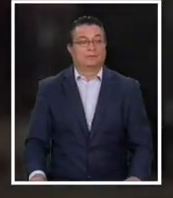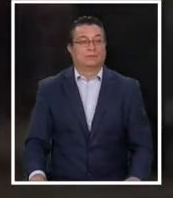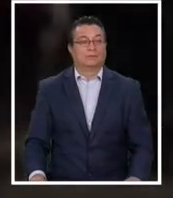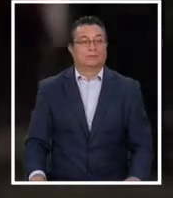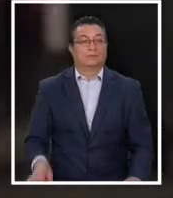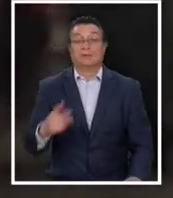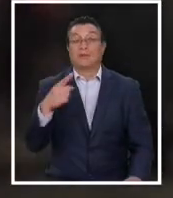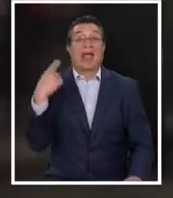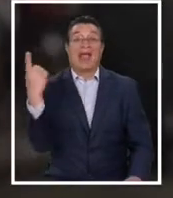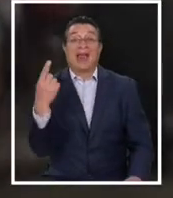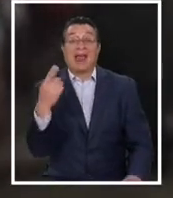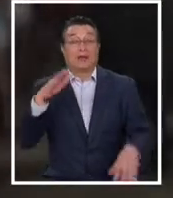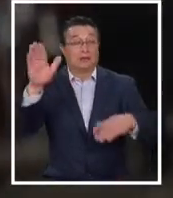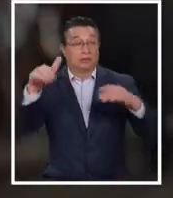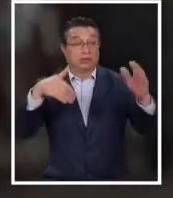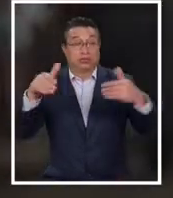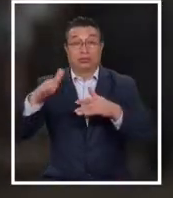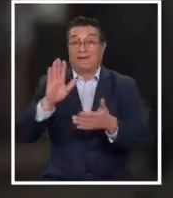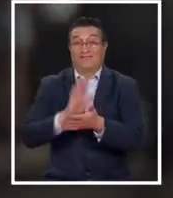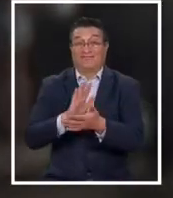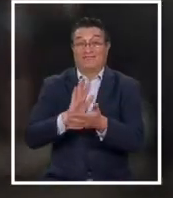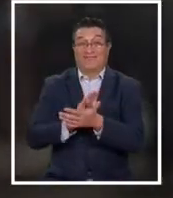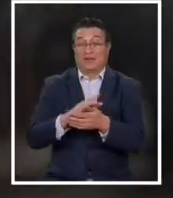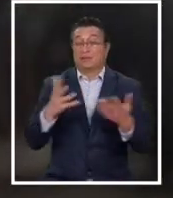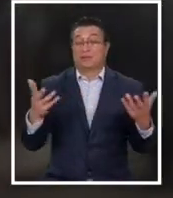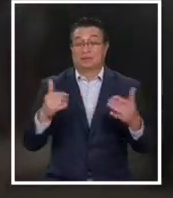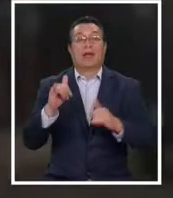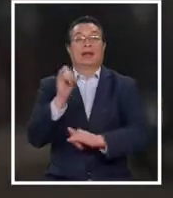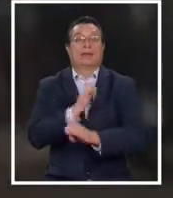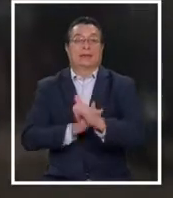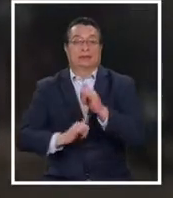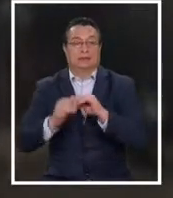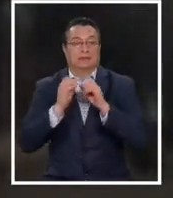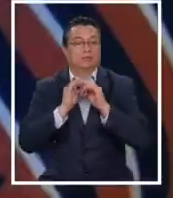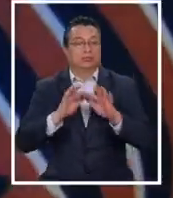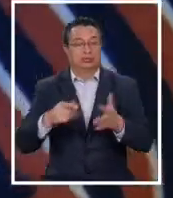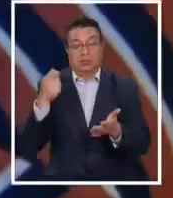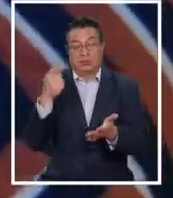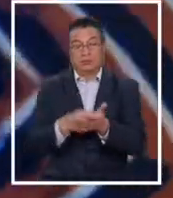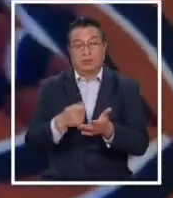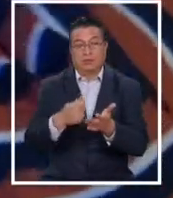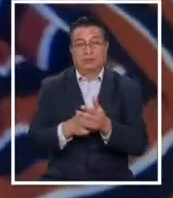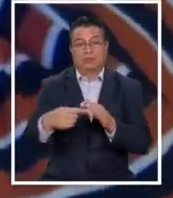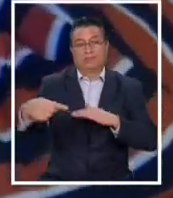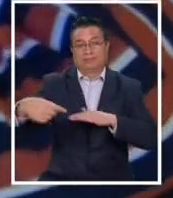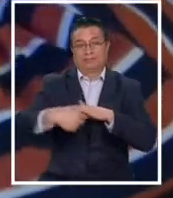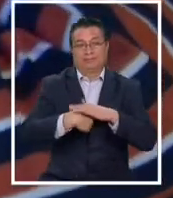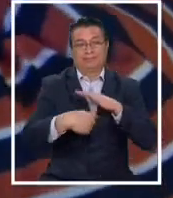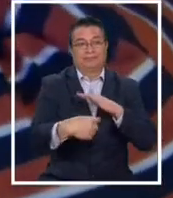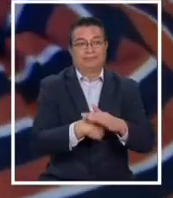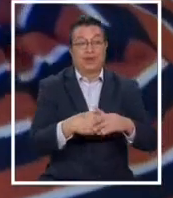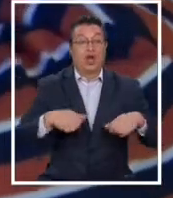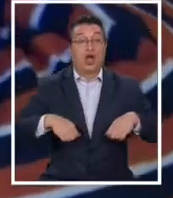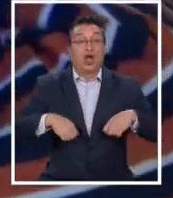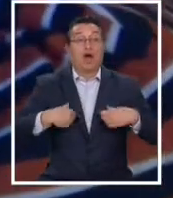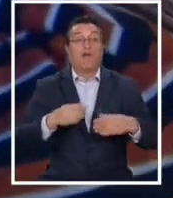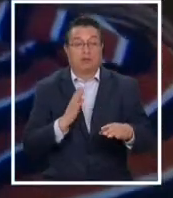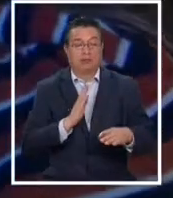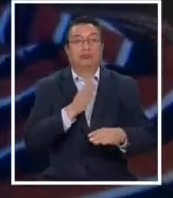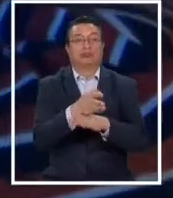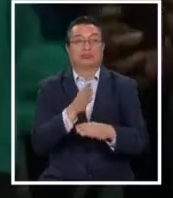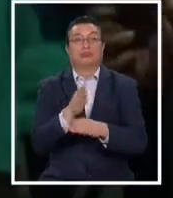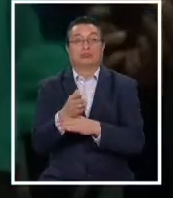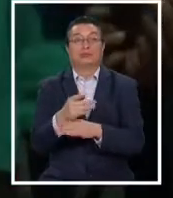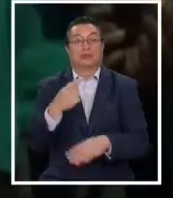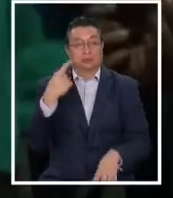Por lo general, las convocatorias a estas fiestas se hacen a través de Internet, en donde se cobra una tarifa por ingresar y los jóvenes van, a